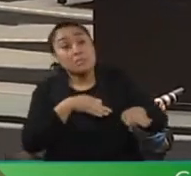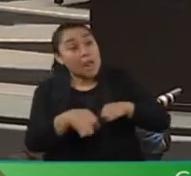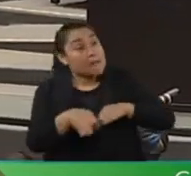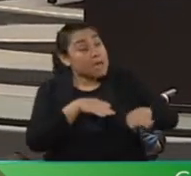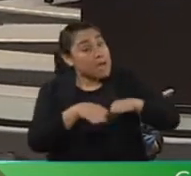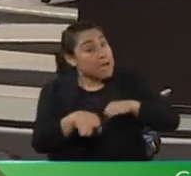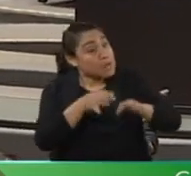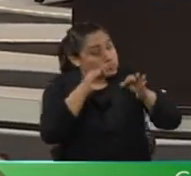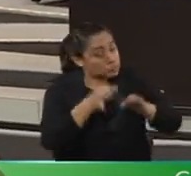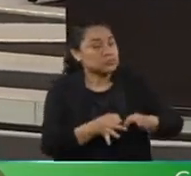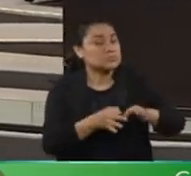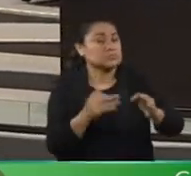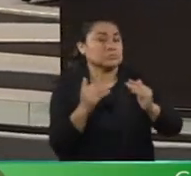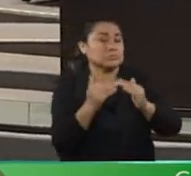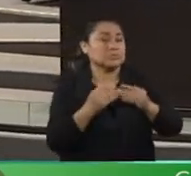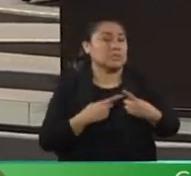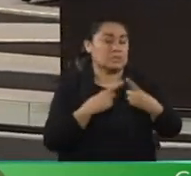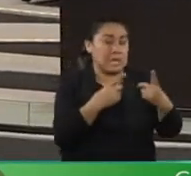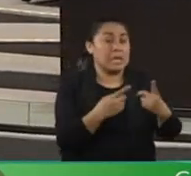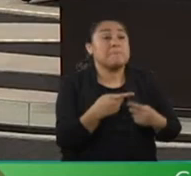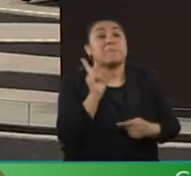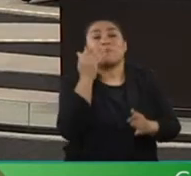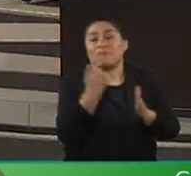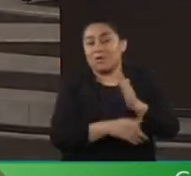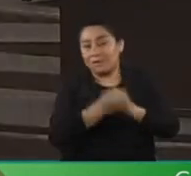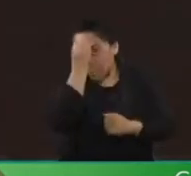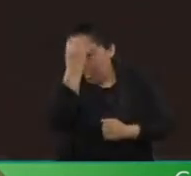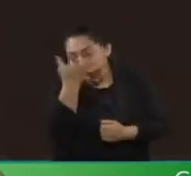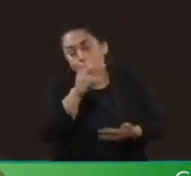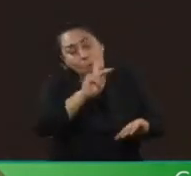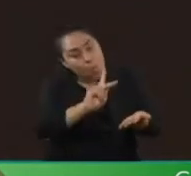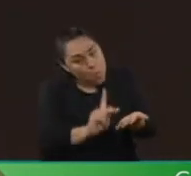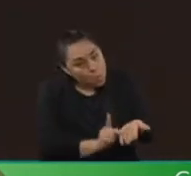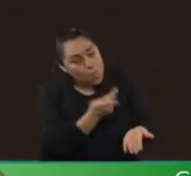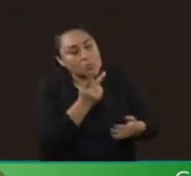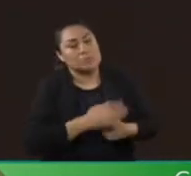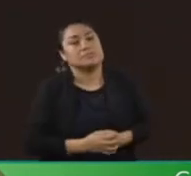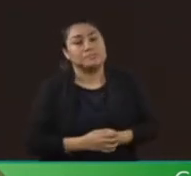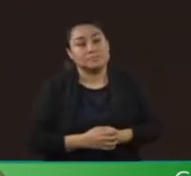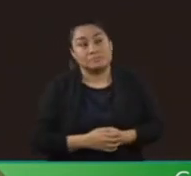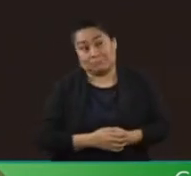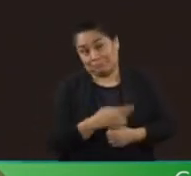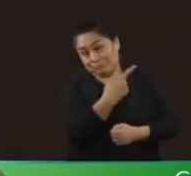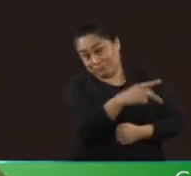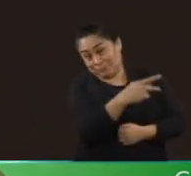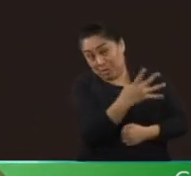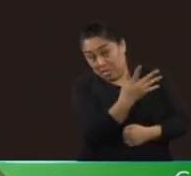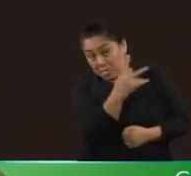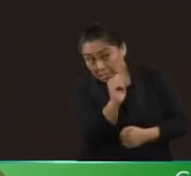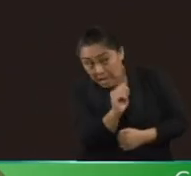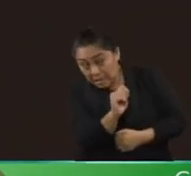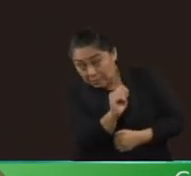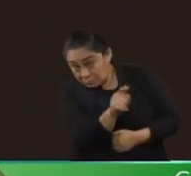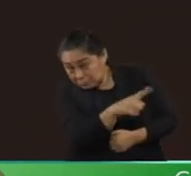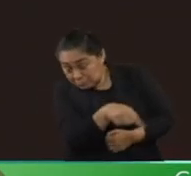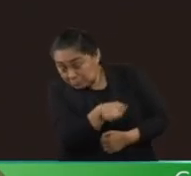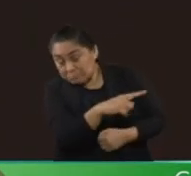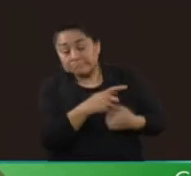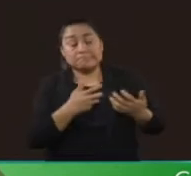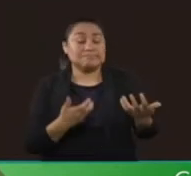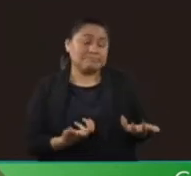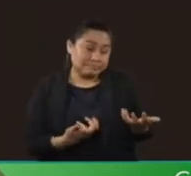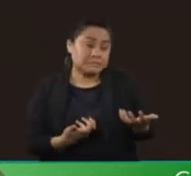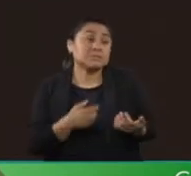economía formal, pero se les olvida otra vez al segundo piso de la Cuarta Transformación que